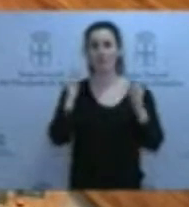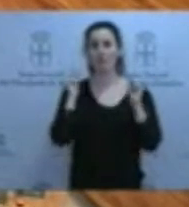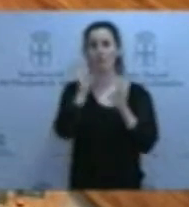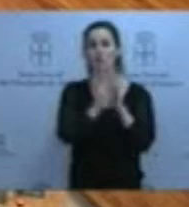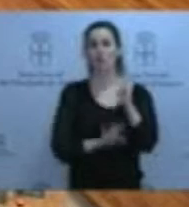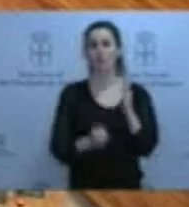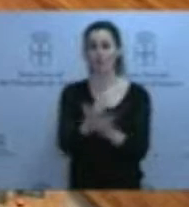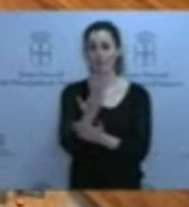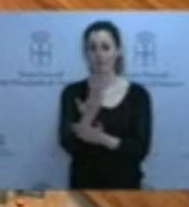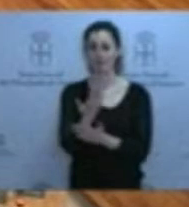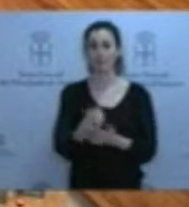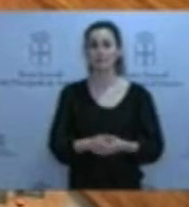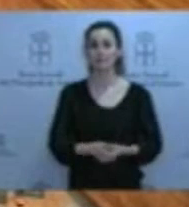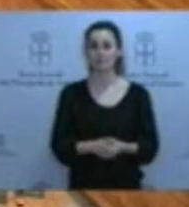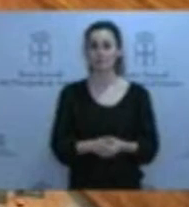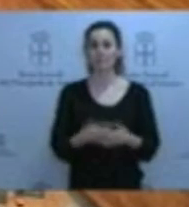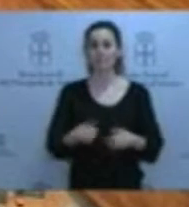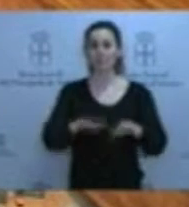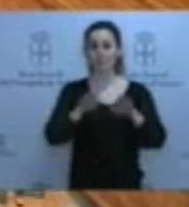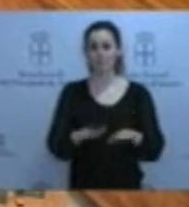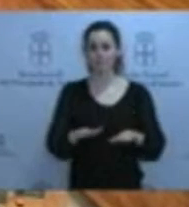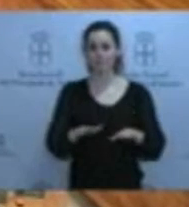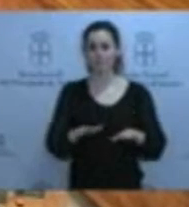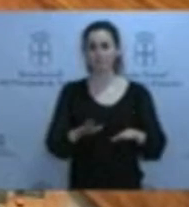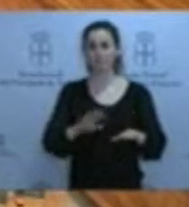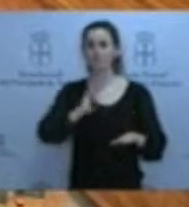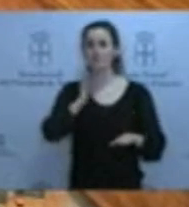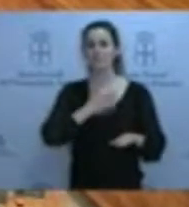del día previsto se suspende la sesión hasta mañana a las 10 de la mañana. Gracias.